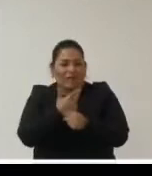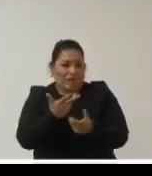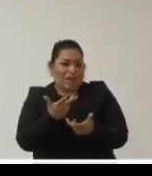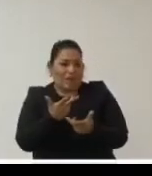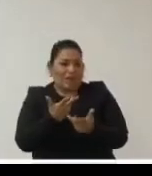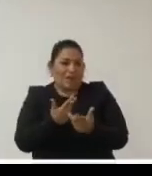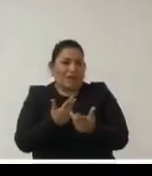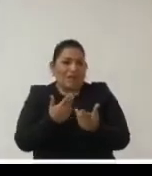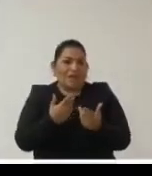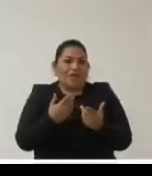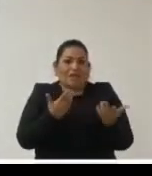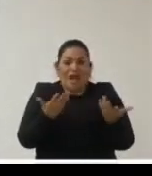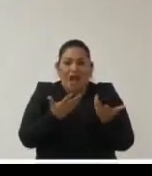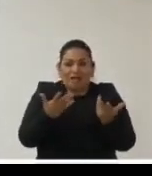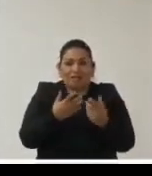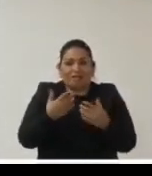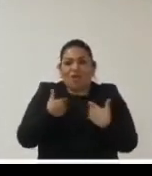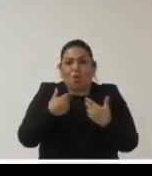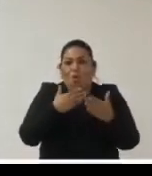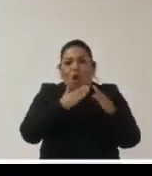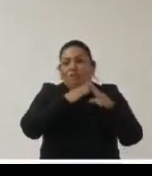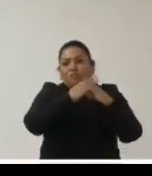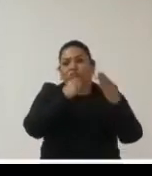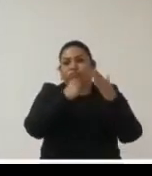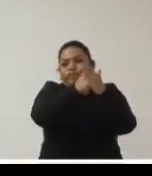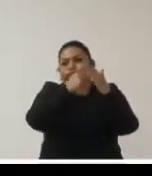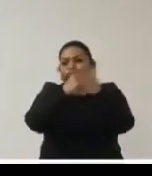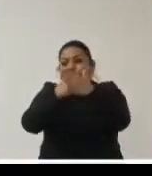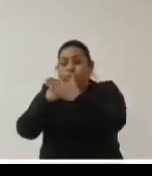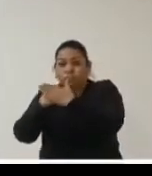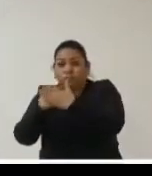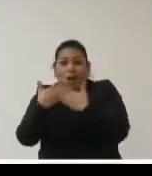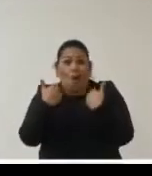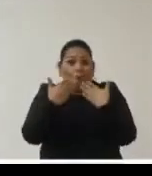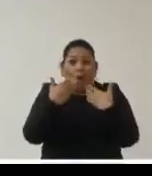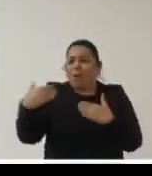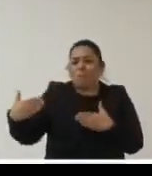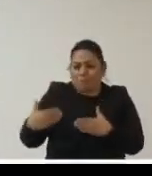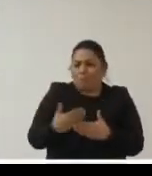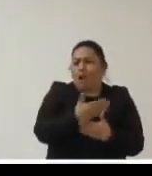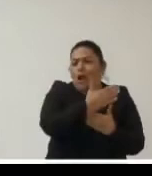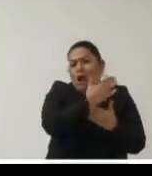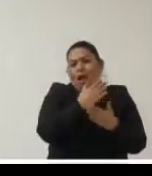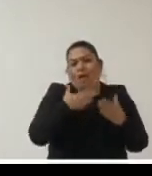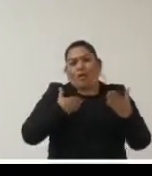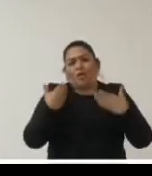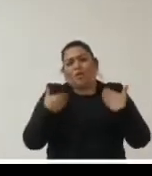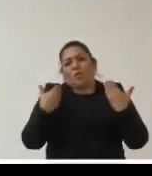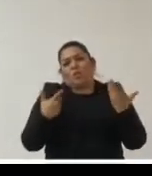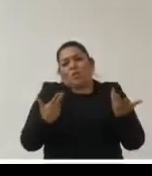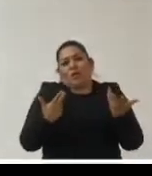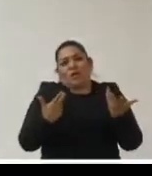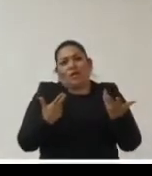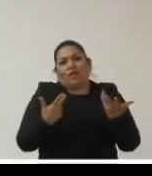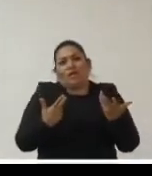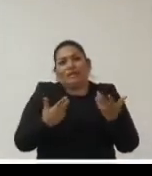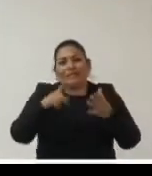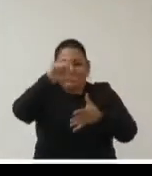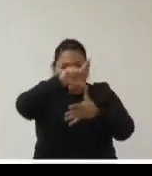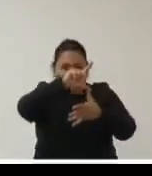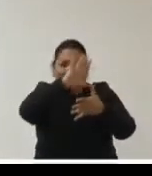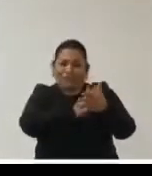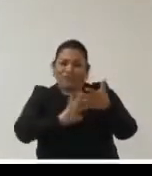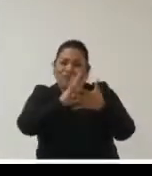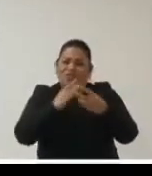yo creo que entre nosotros no hay fronteras y padecemos y disfrutamos mucho el ser latinoamérica